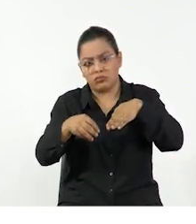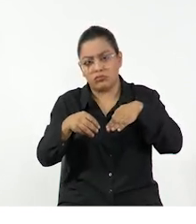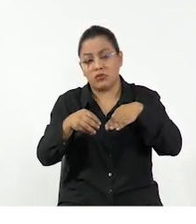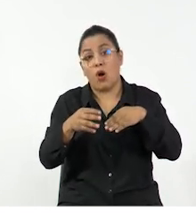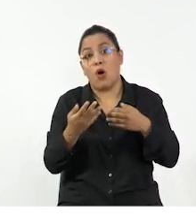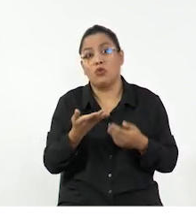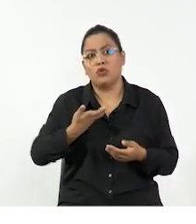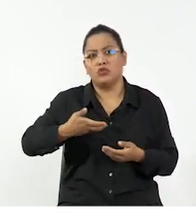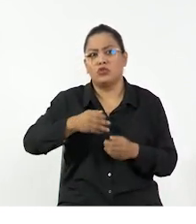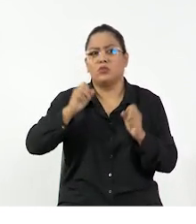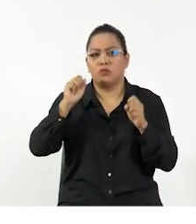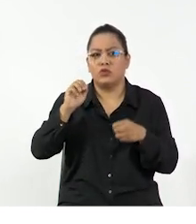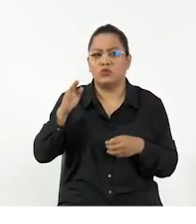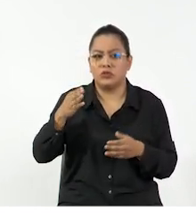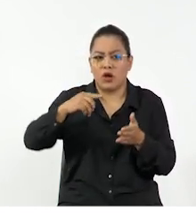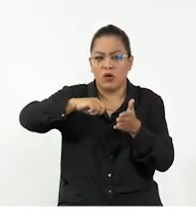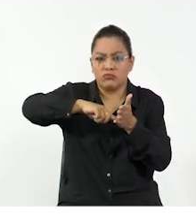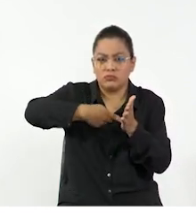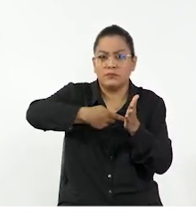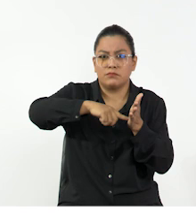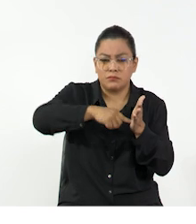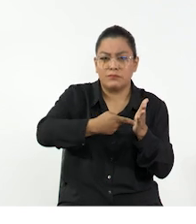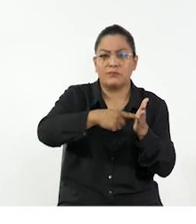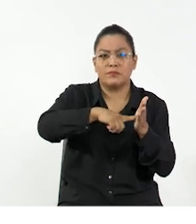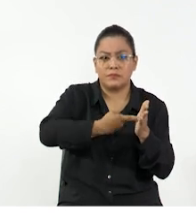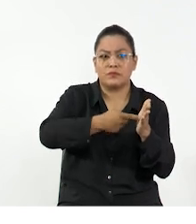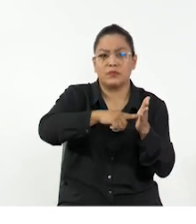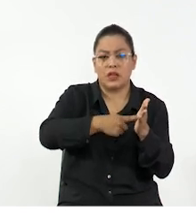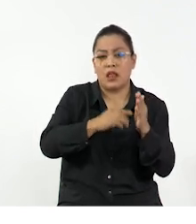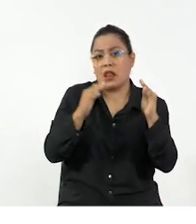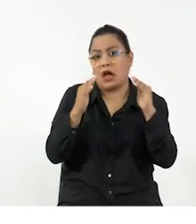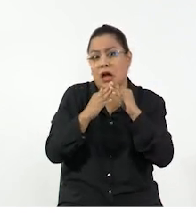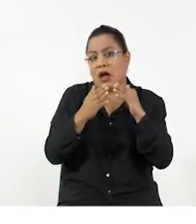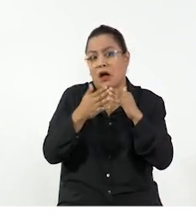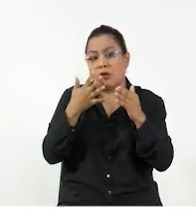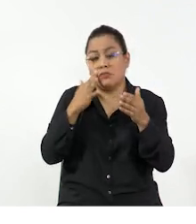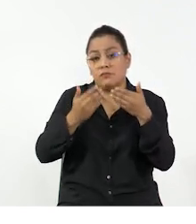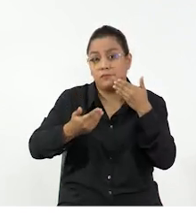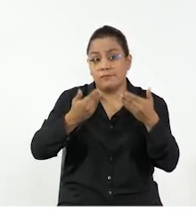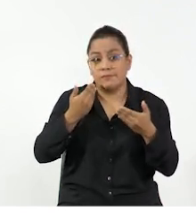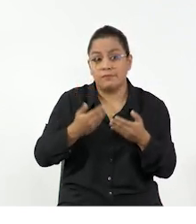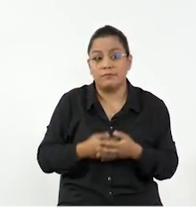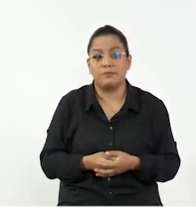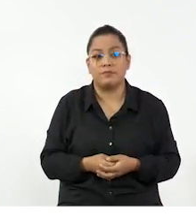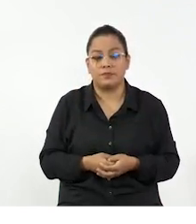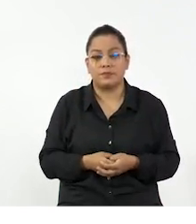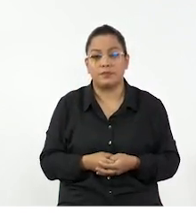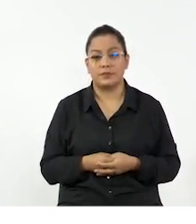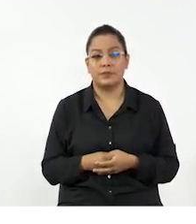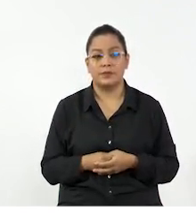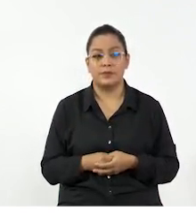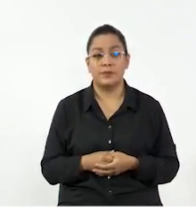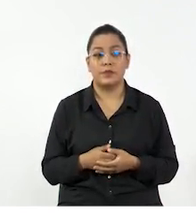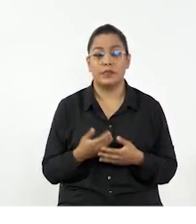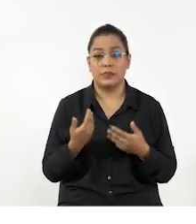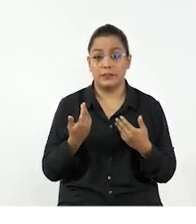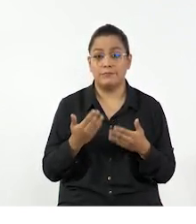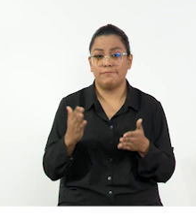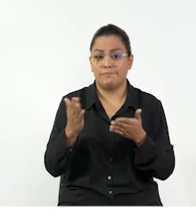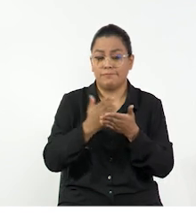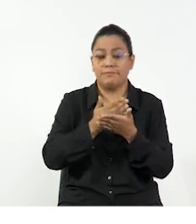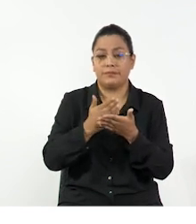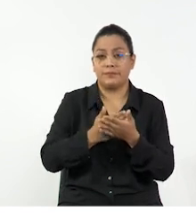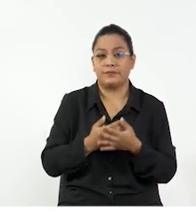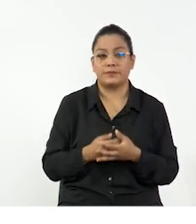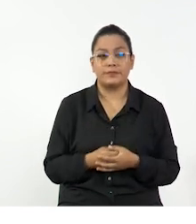puesto un tornillo en nuestra casa. Y todas estas máquinas funcionan a partir de conceptos físicos descritos por la mecánica